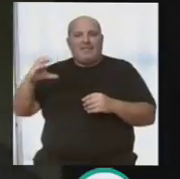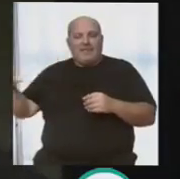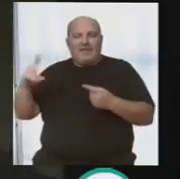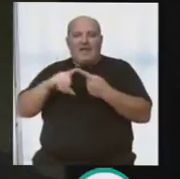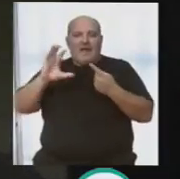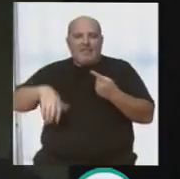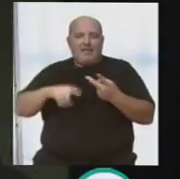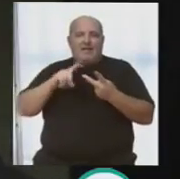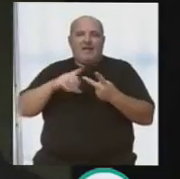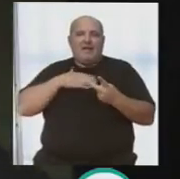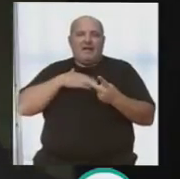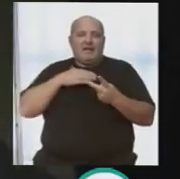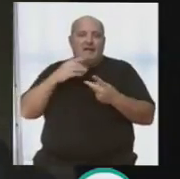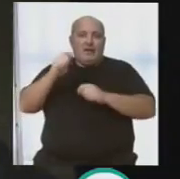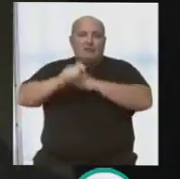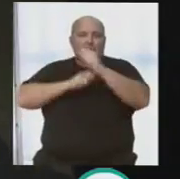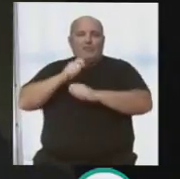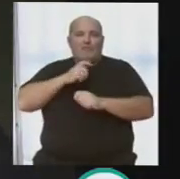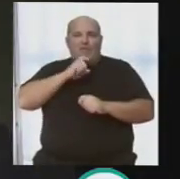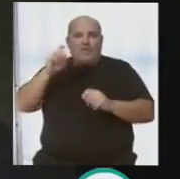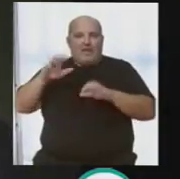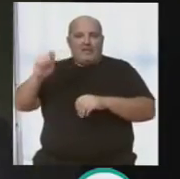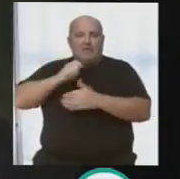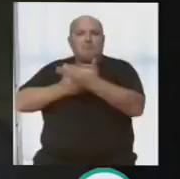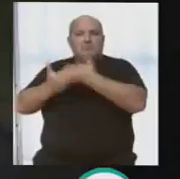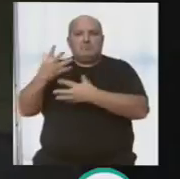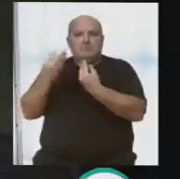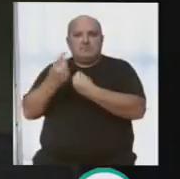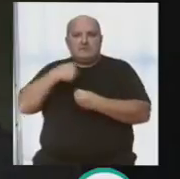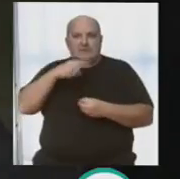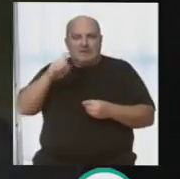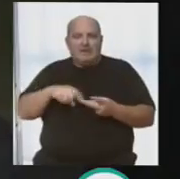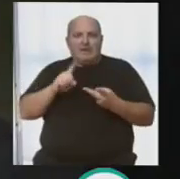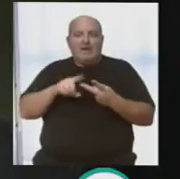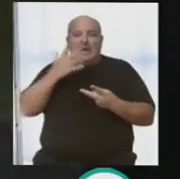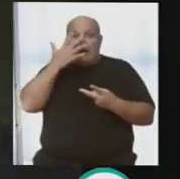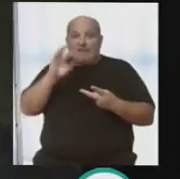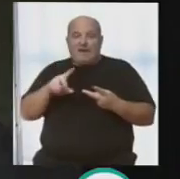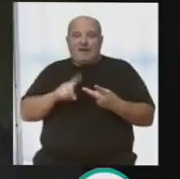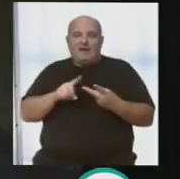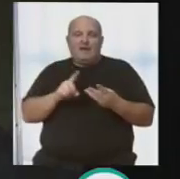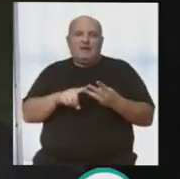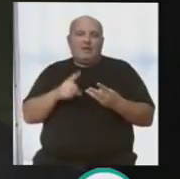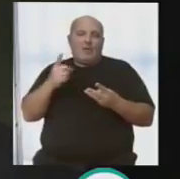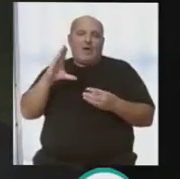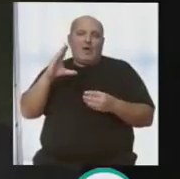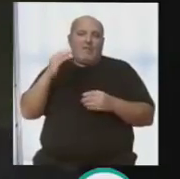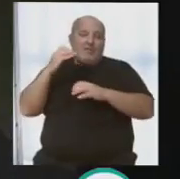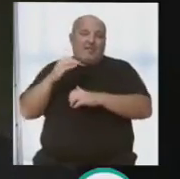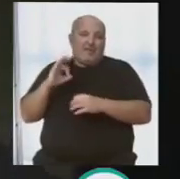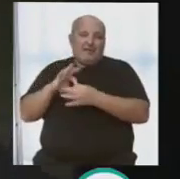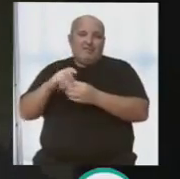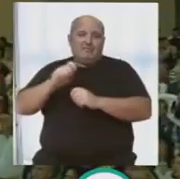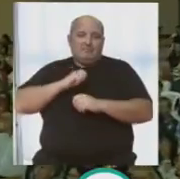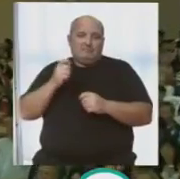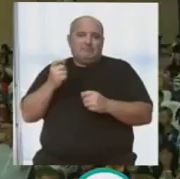al Cádiz, la asociación del Cádiz, la fundación del Cádiz que nos ha colaborado con nosotros, tenemos el carnaval y tenemos una gran cofradía que es el nazareno